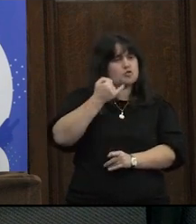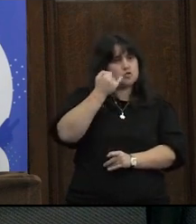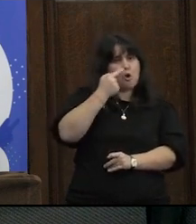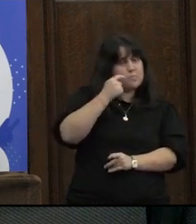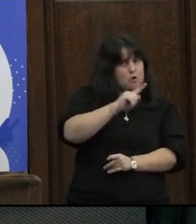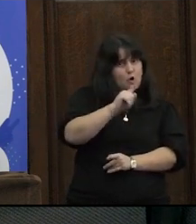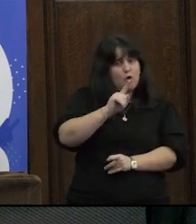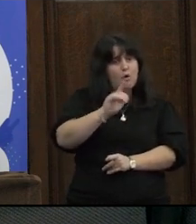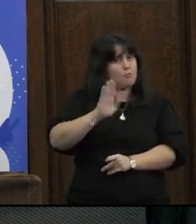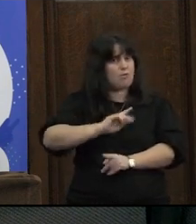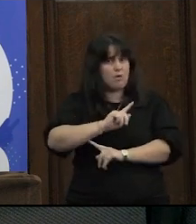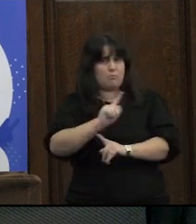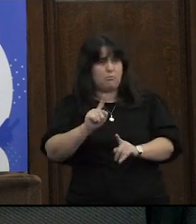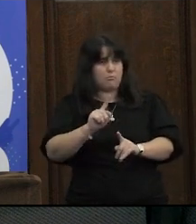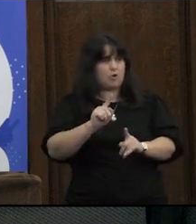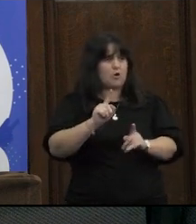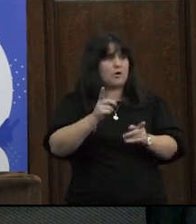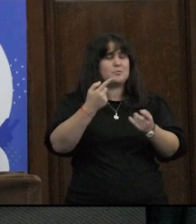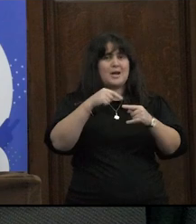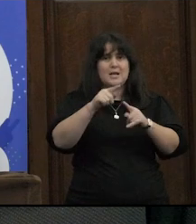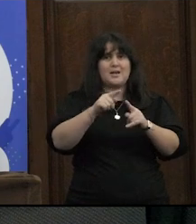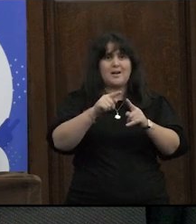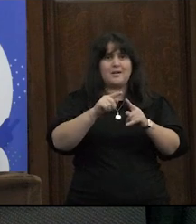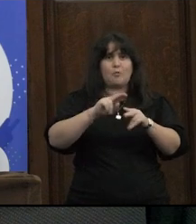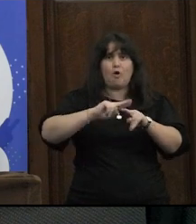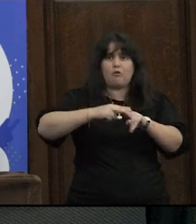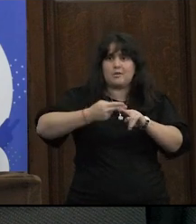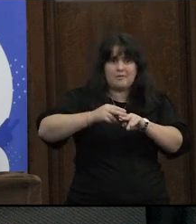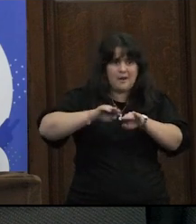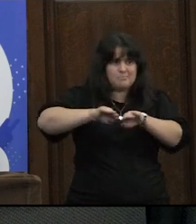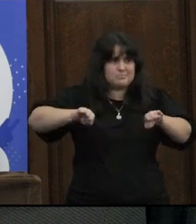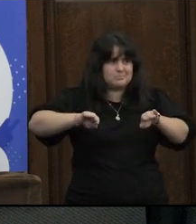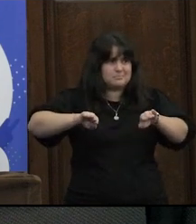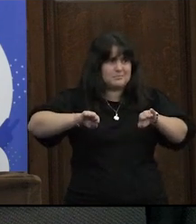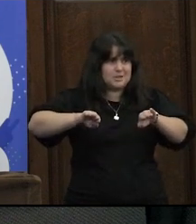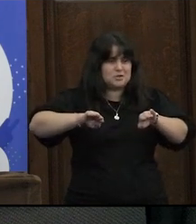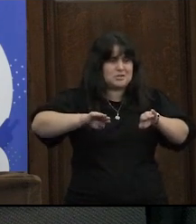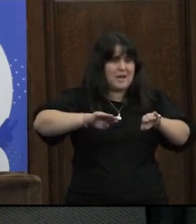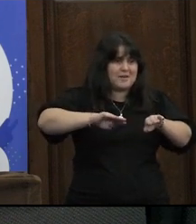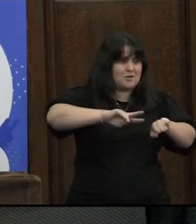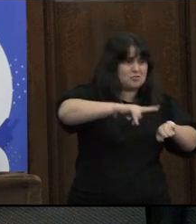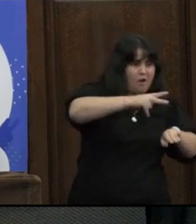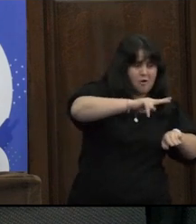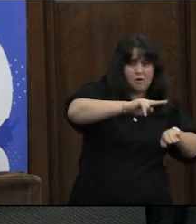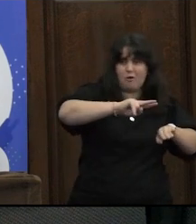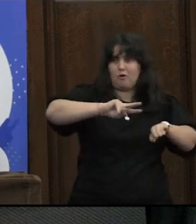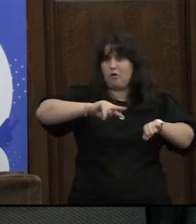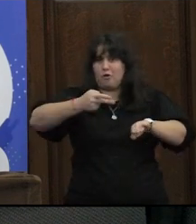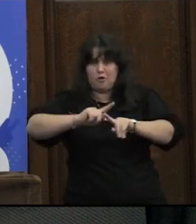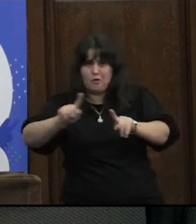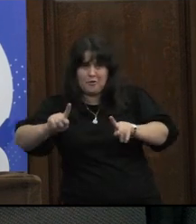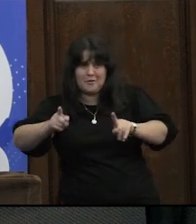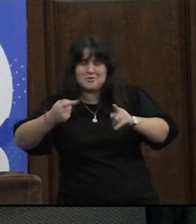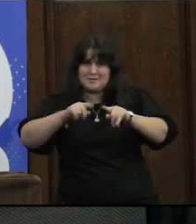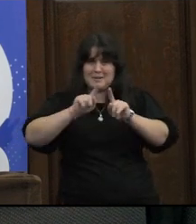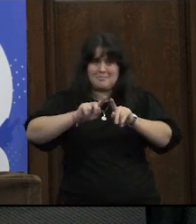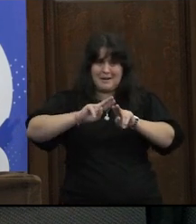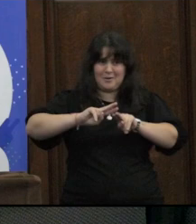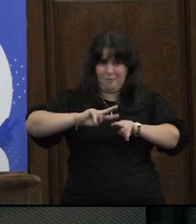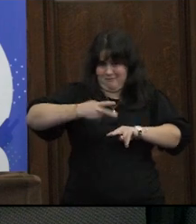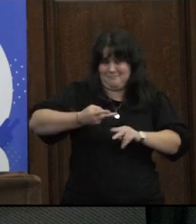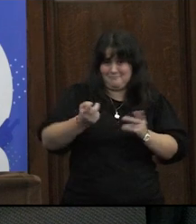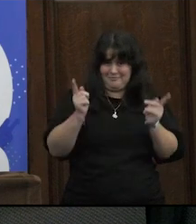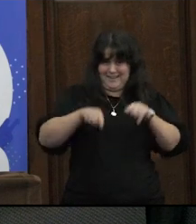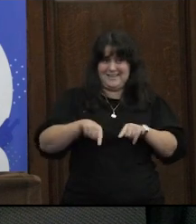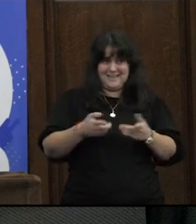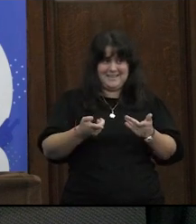y en esa distinción se genera un nuevo binarismo que es binario y no binario entonces eso sería una forma también de quedar